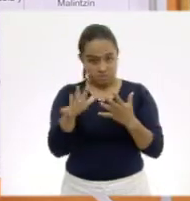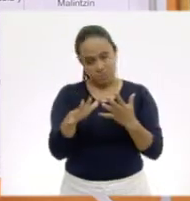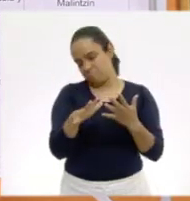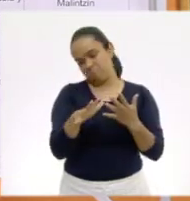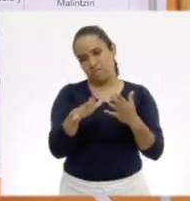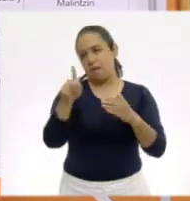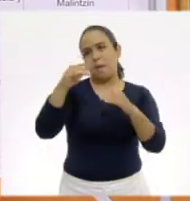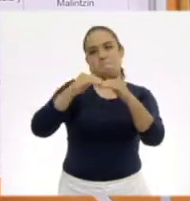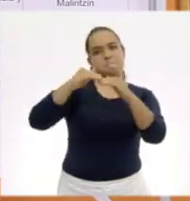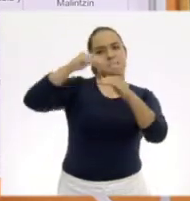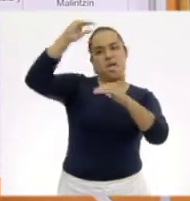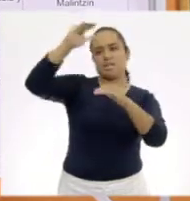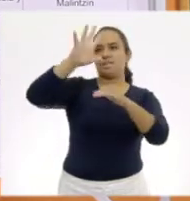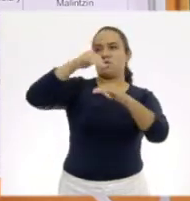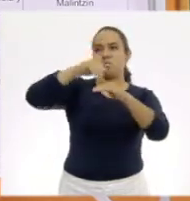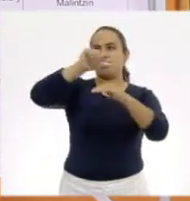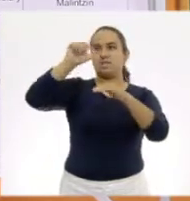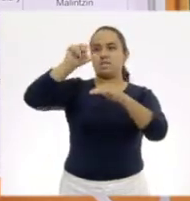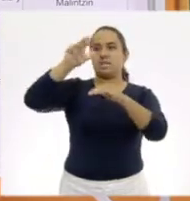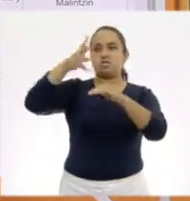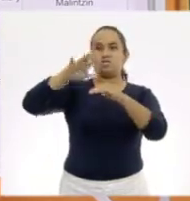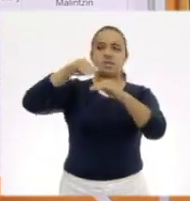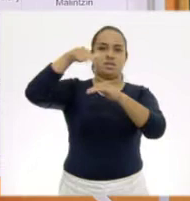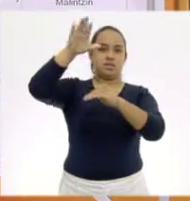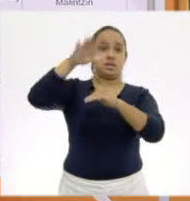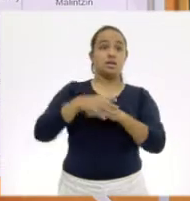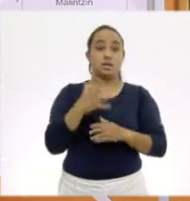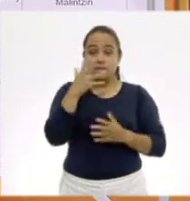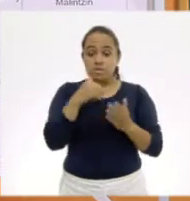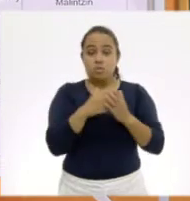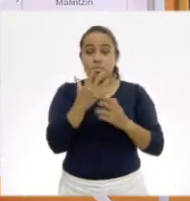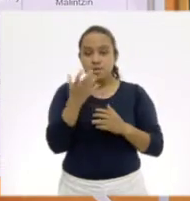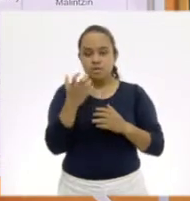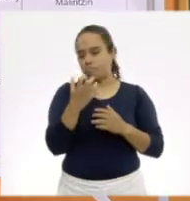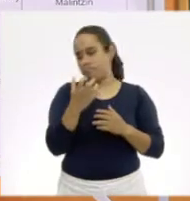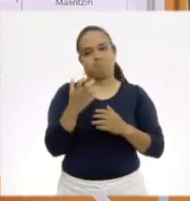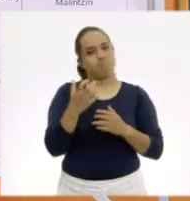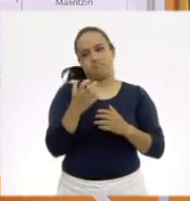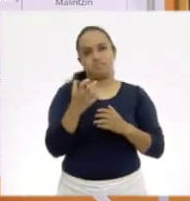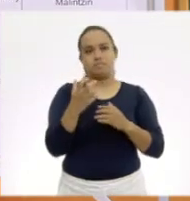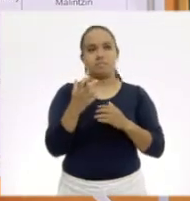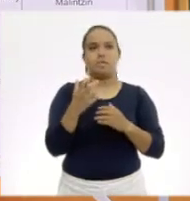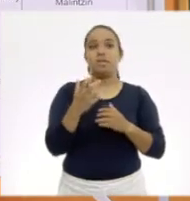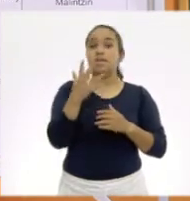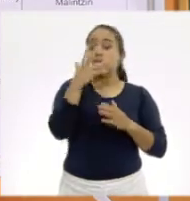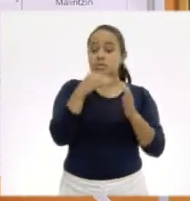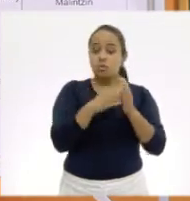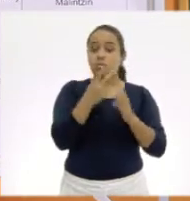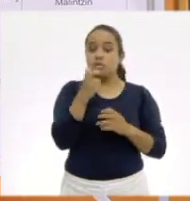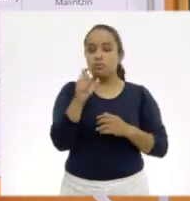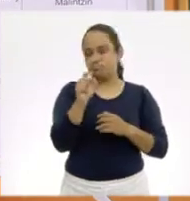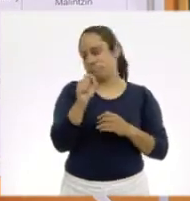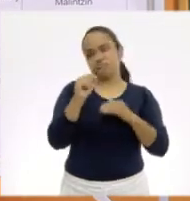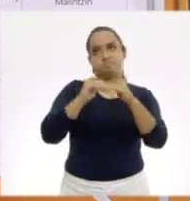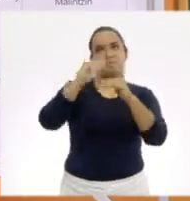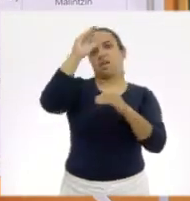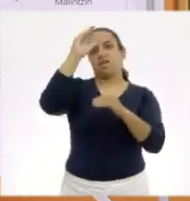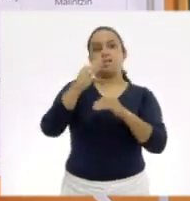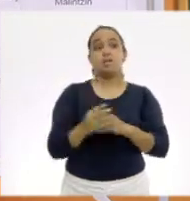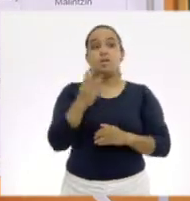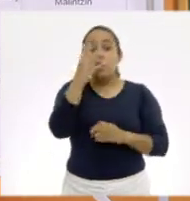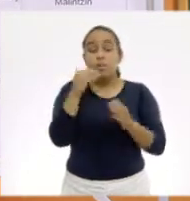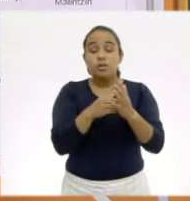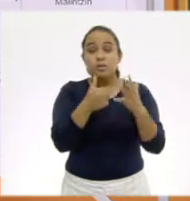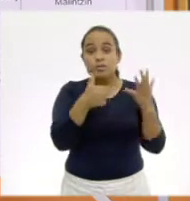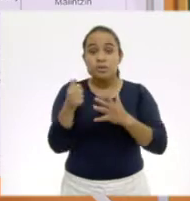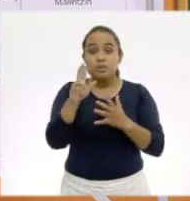Menos. Más grande, ¿no? Es más alto, sí. Ese no. ¿5,500? No. No es más alto. ¿5,220? No, tampoco. ¿4